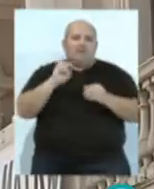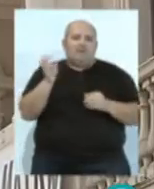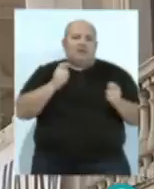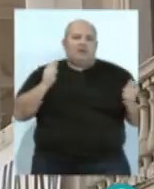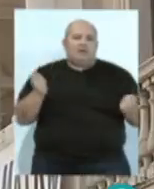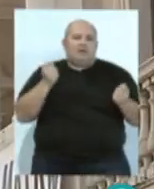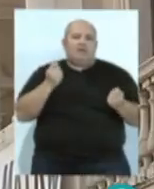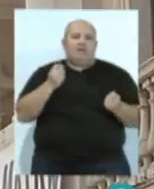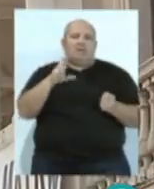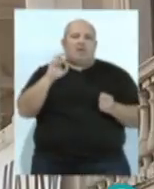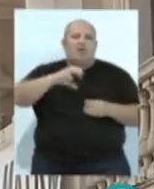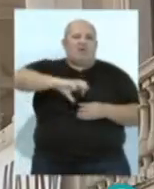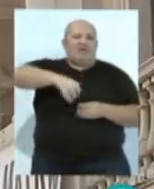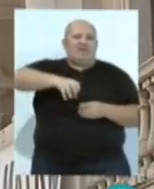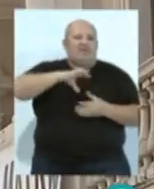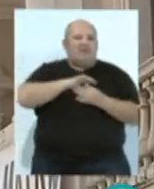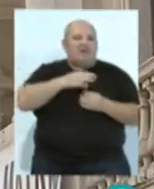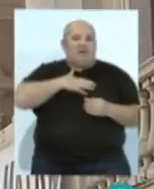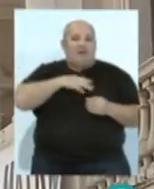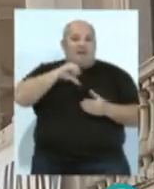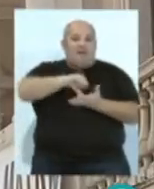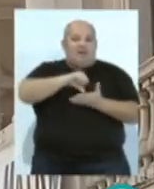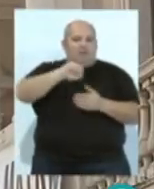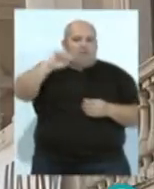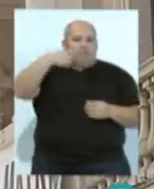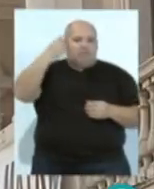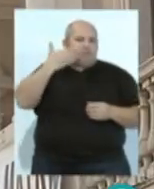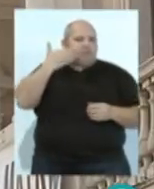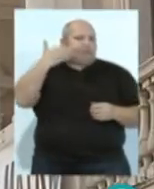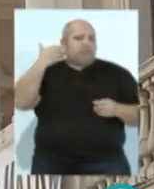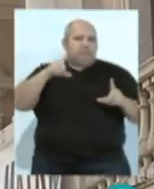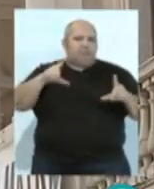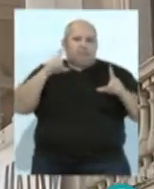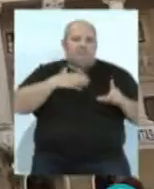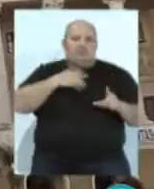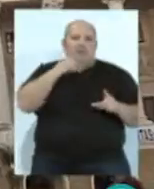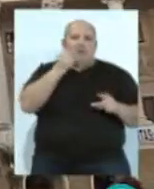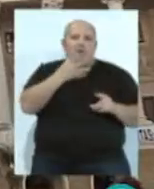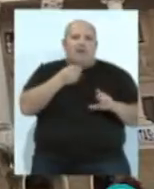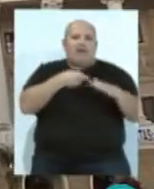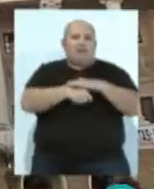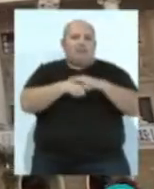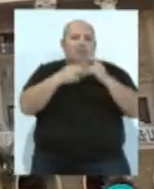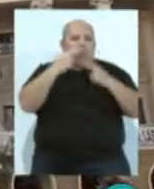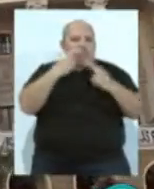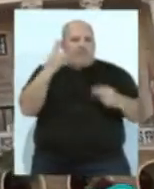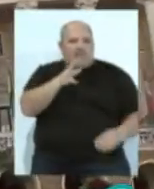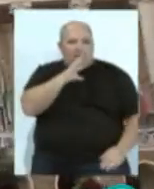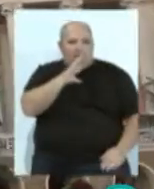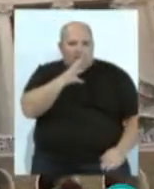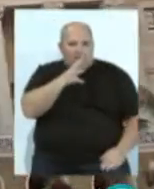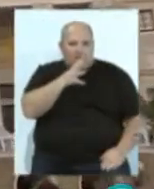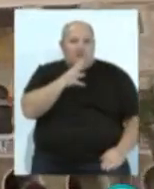campaña Progrifo. La capital es la primera localidad de España a lucir esta distinción que reconoce la buena gestión pública del agua.